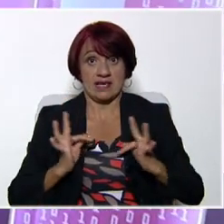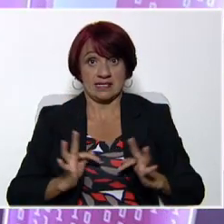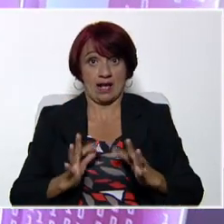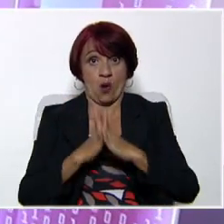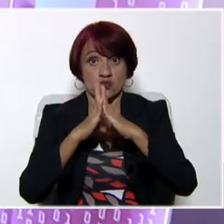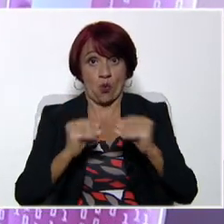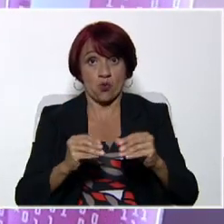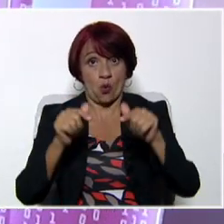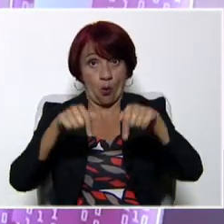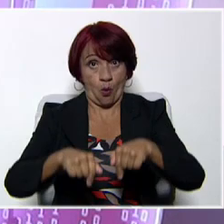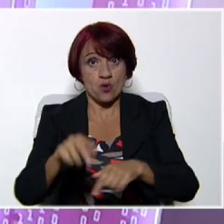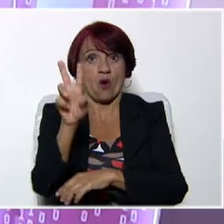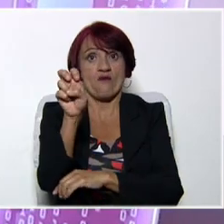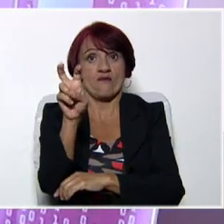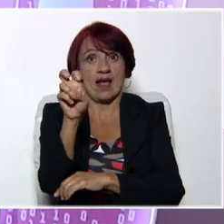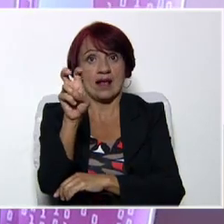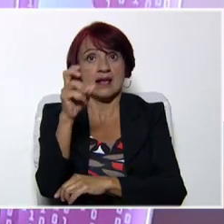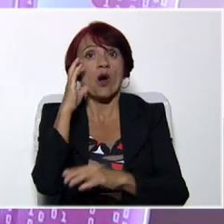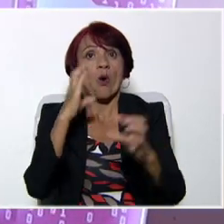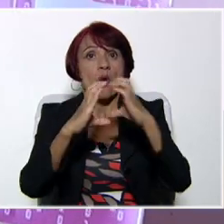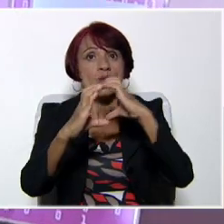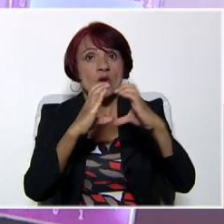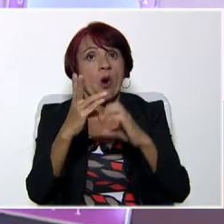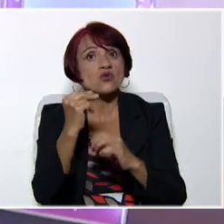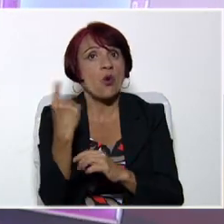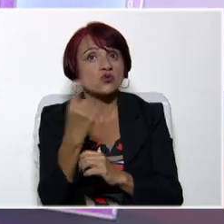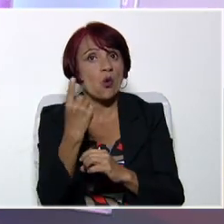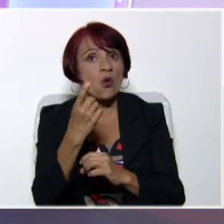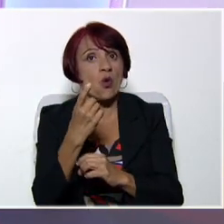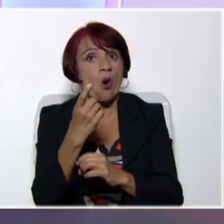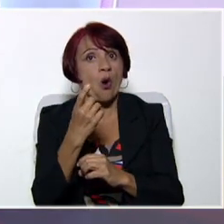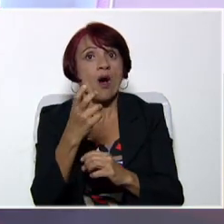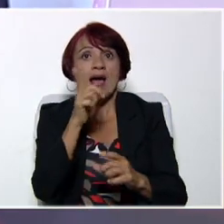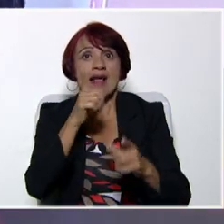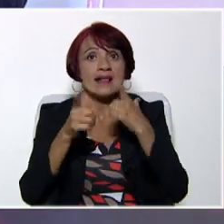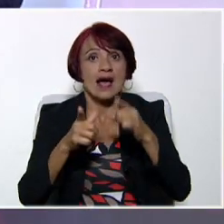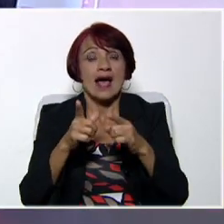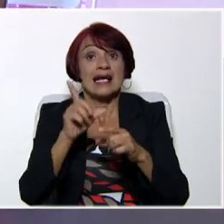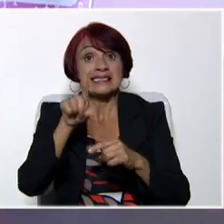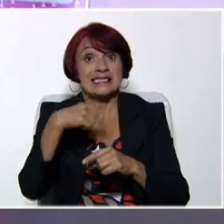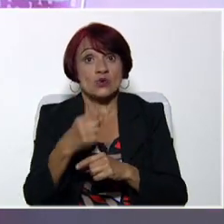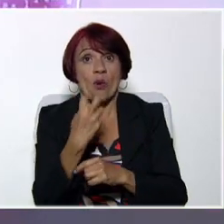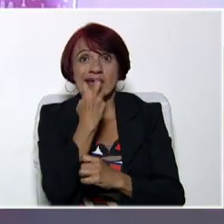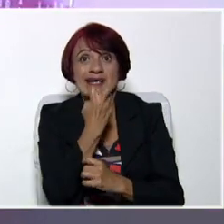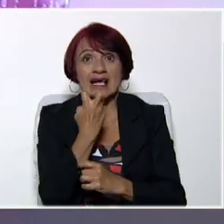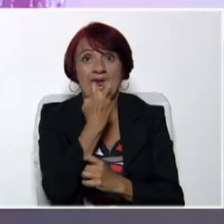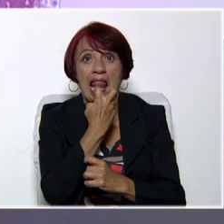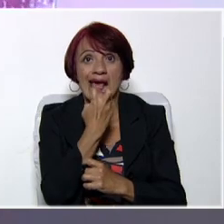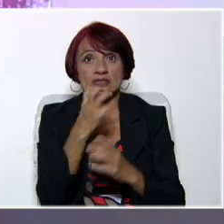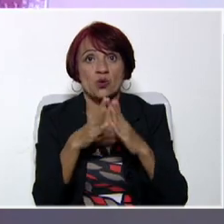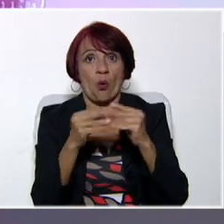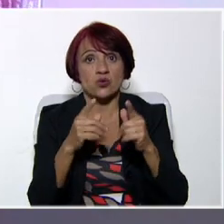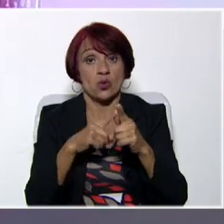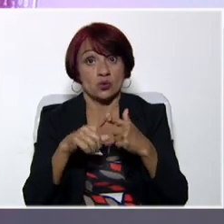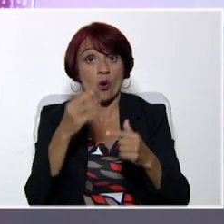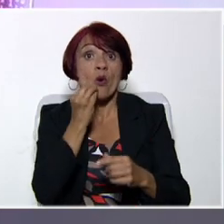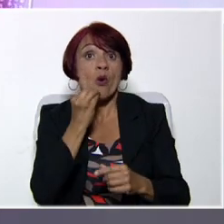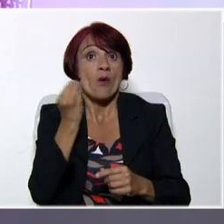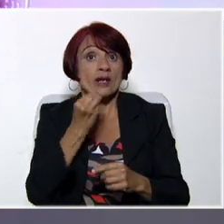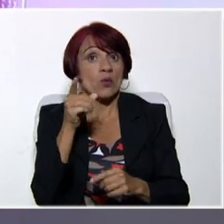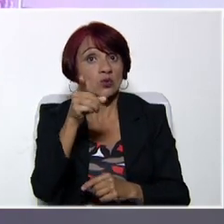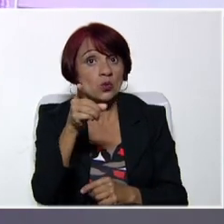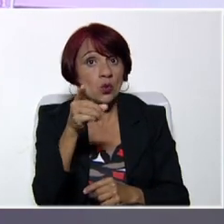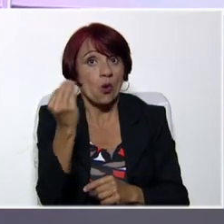ahora yo los viernes voy a estar comunicándome no solamente en español sino también en inglés. Parte del compromiso que tenemos los jóvenes como tú,